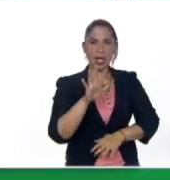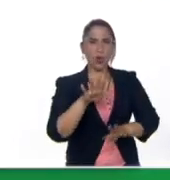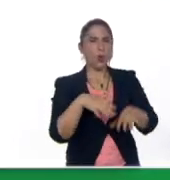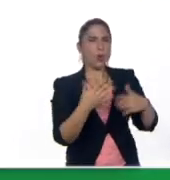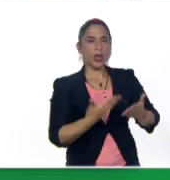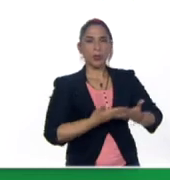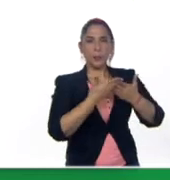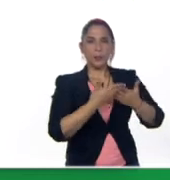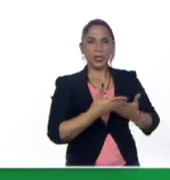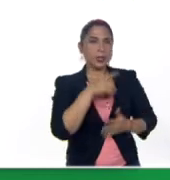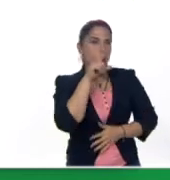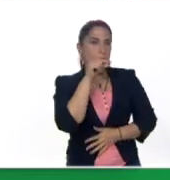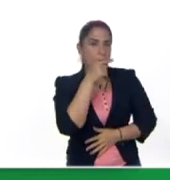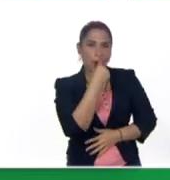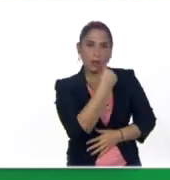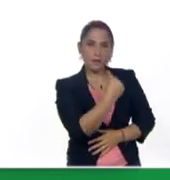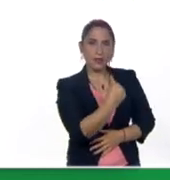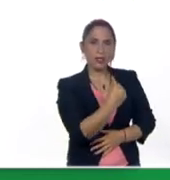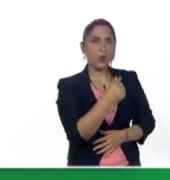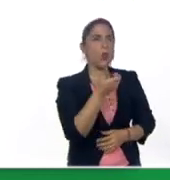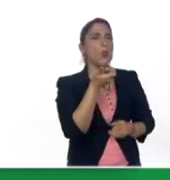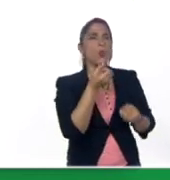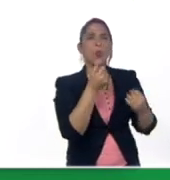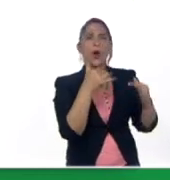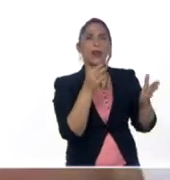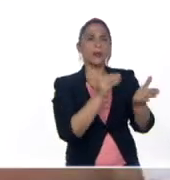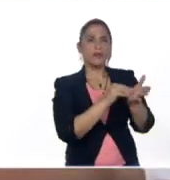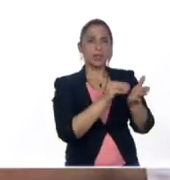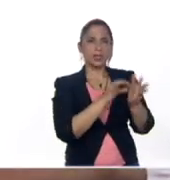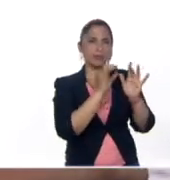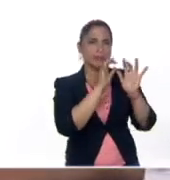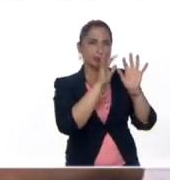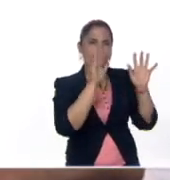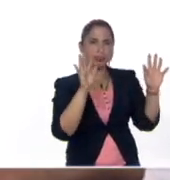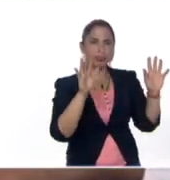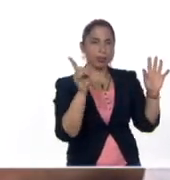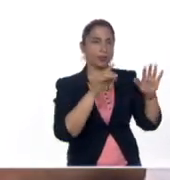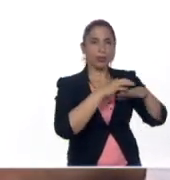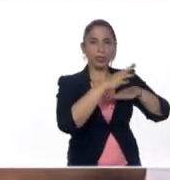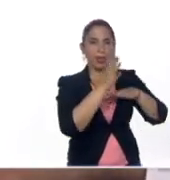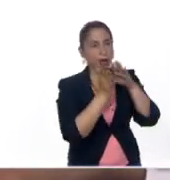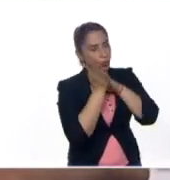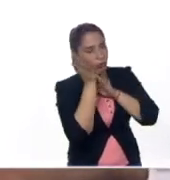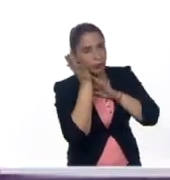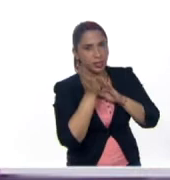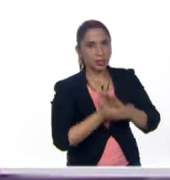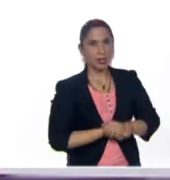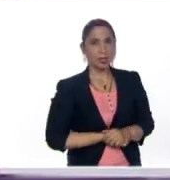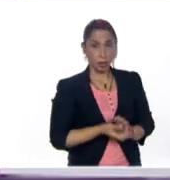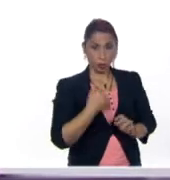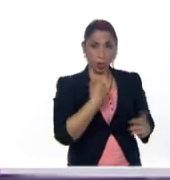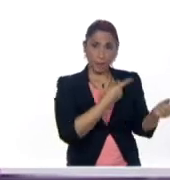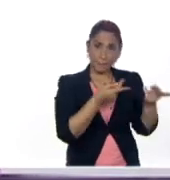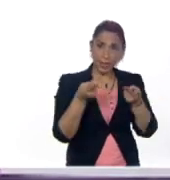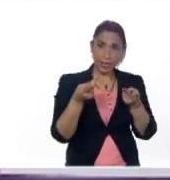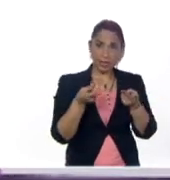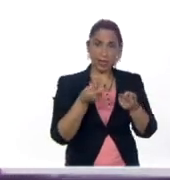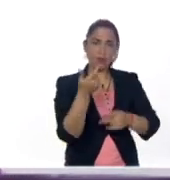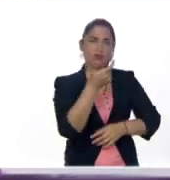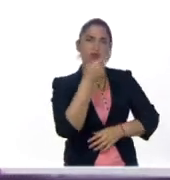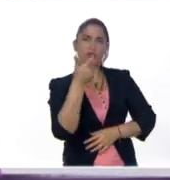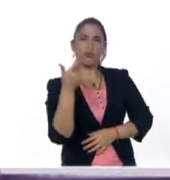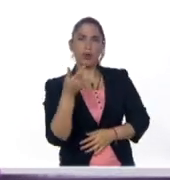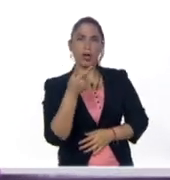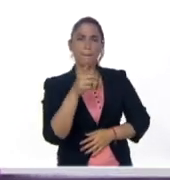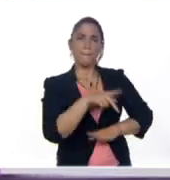pesa un colibrí, cuántas veces un grillito no te ha dejado dormir. Los invito a que busquen este